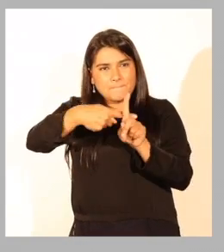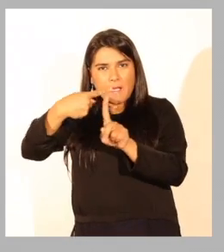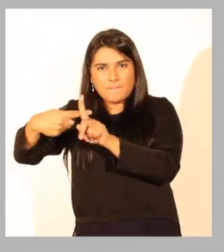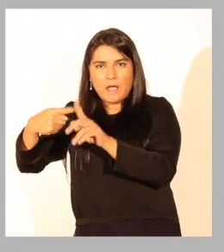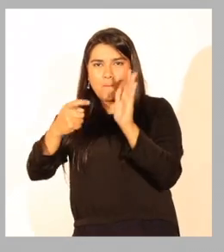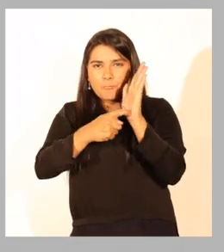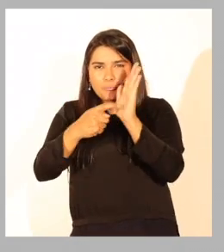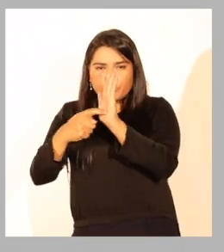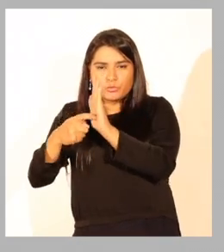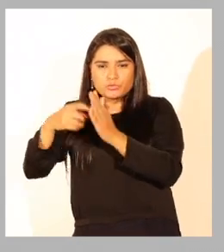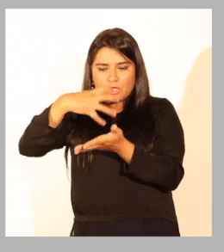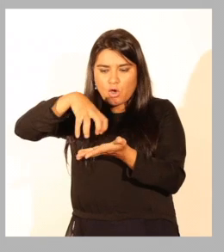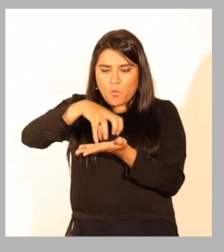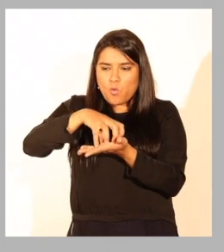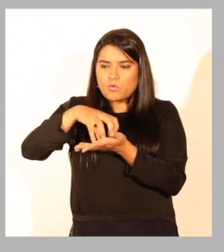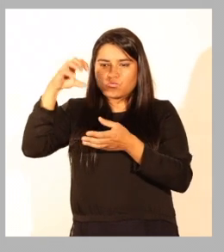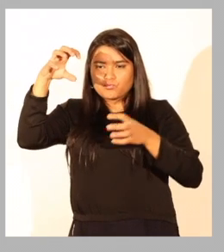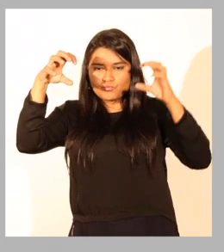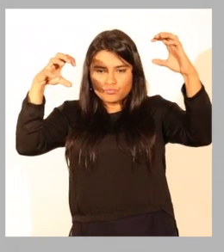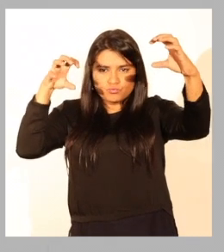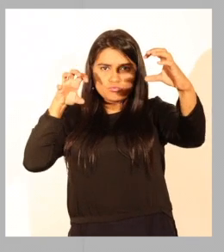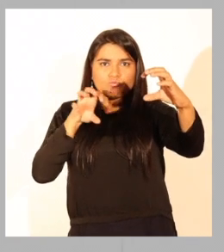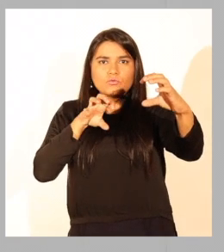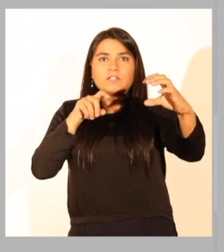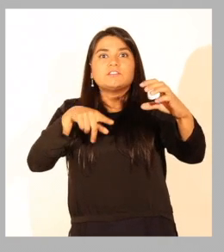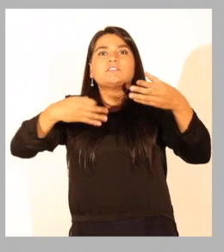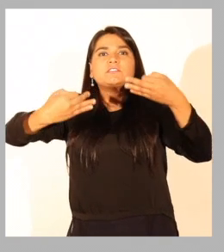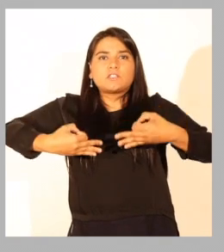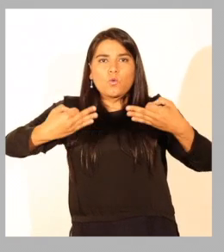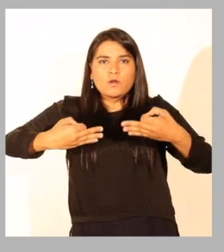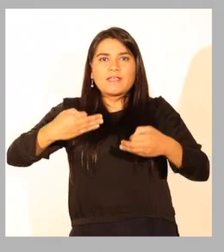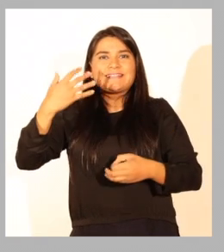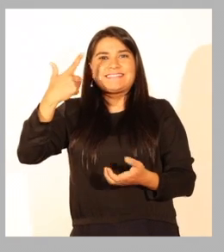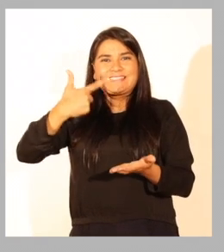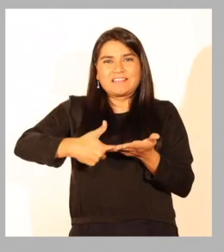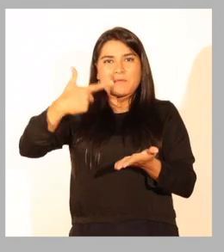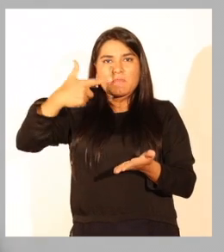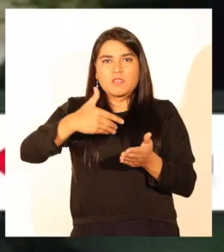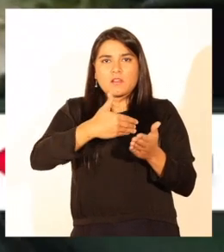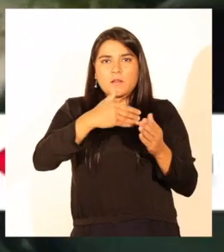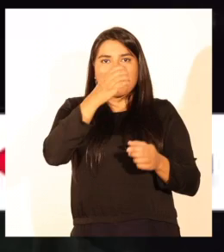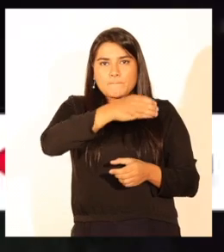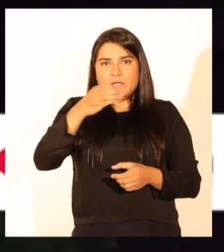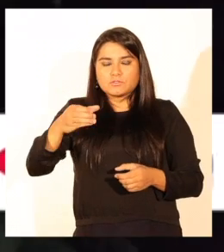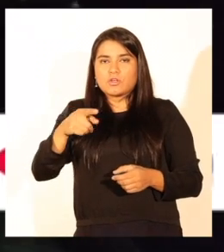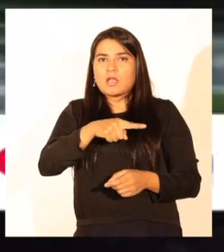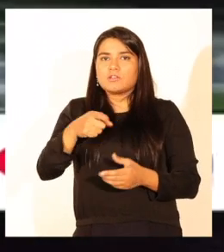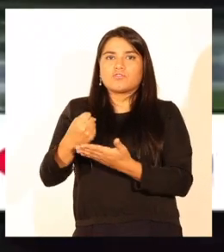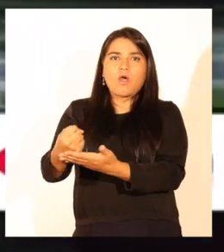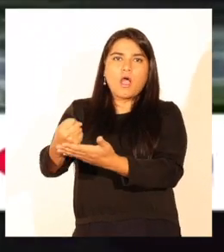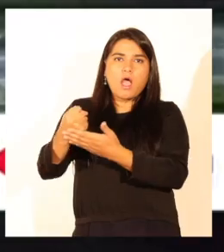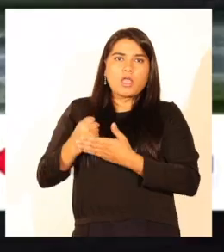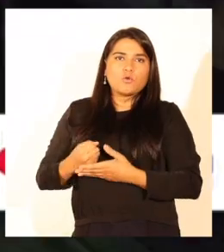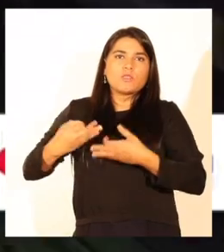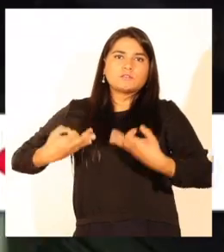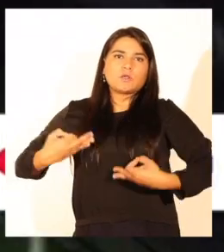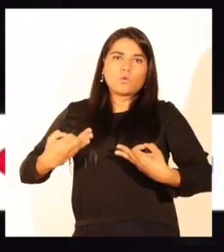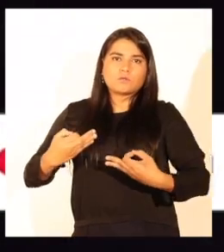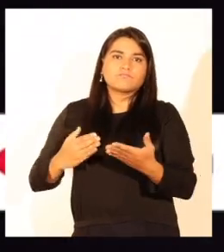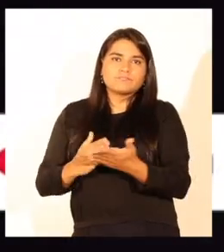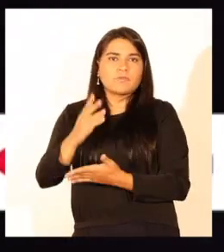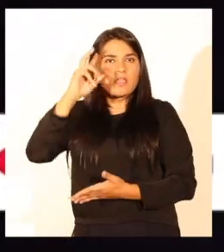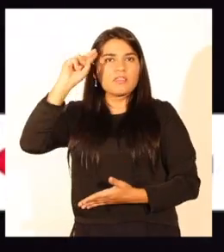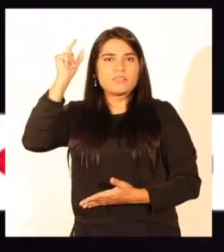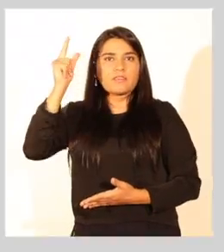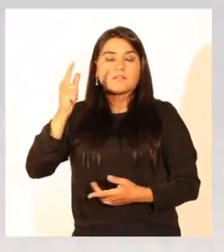puntos focalizados de la comuna, aportaron a la seguridad de más de 7.000 vecinos que se vieron directamente beneficiados con